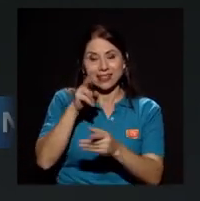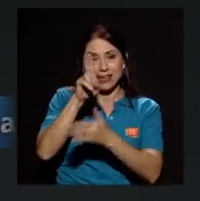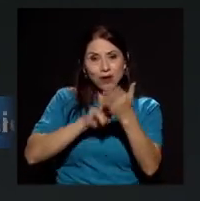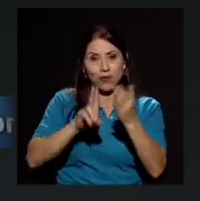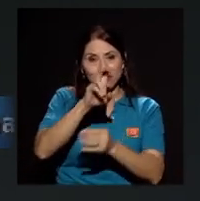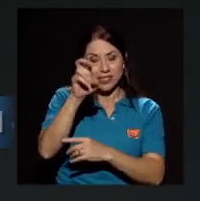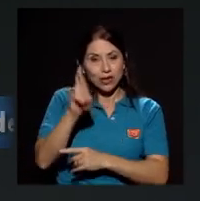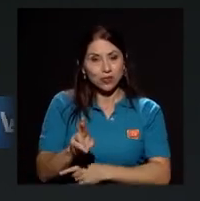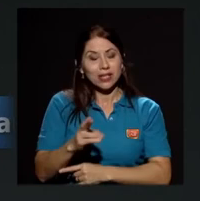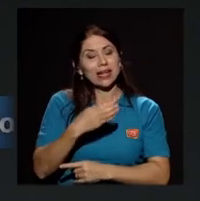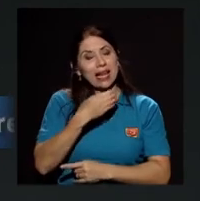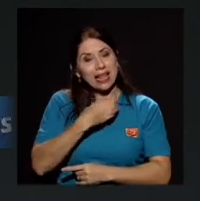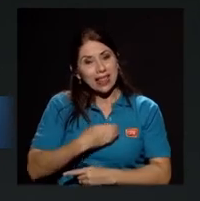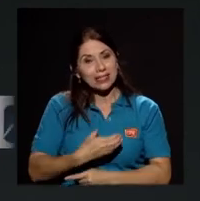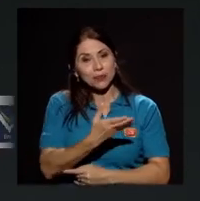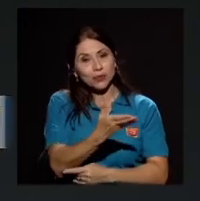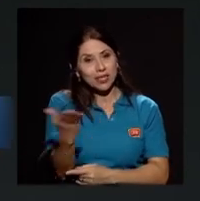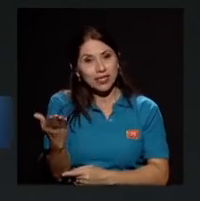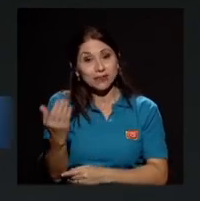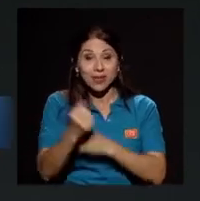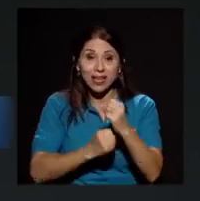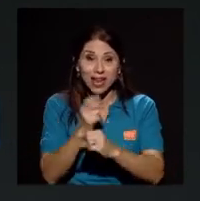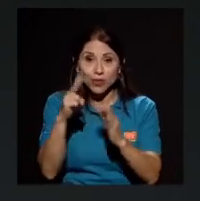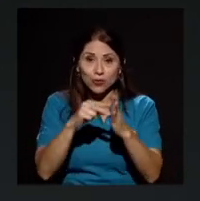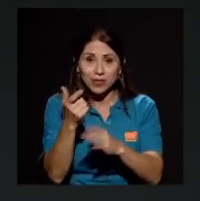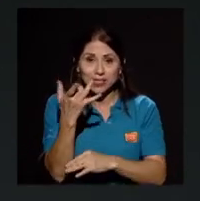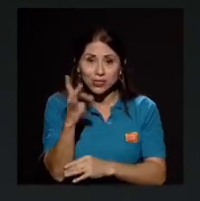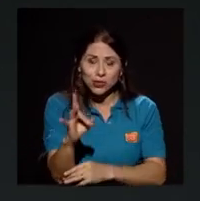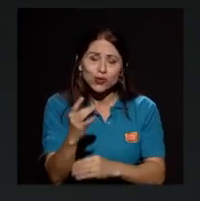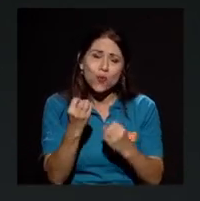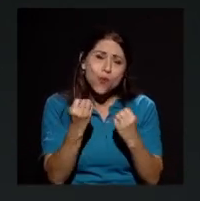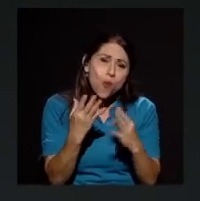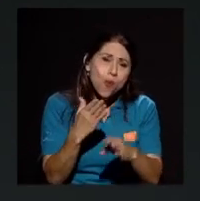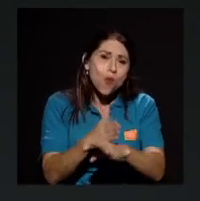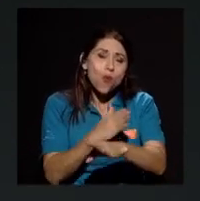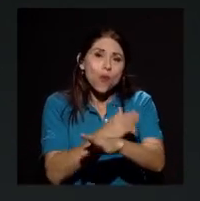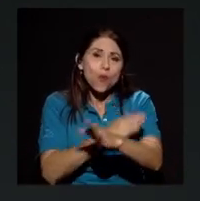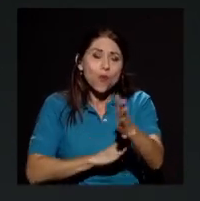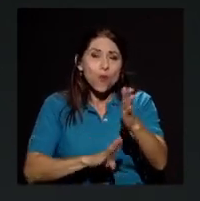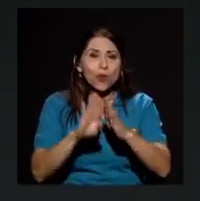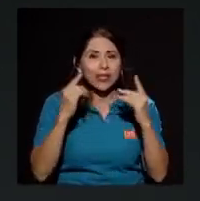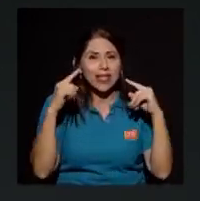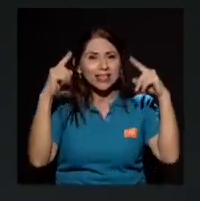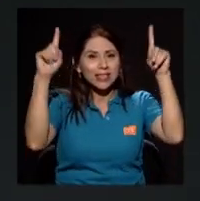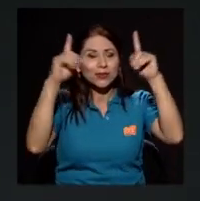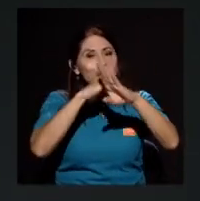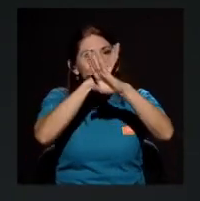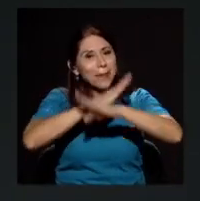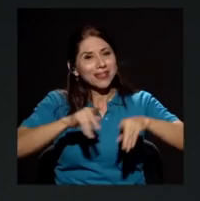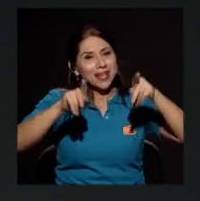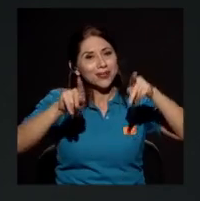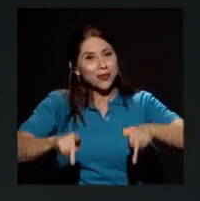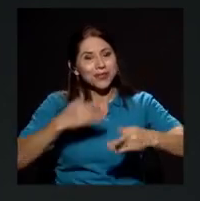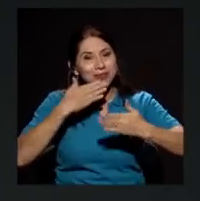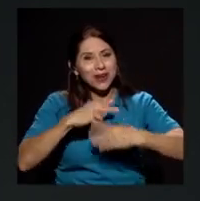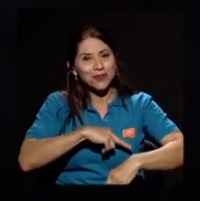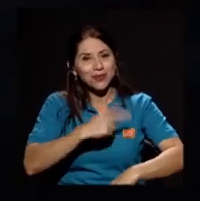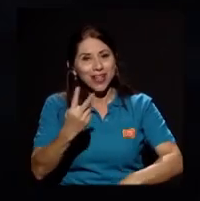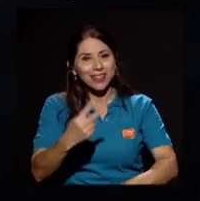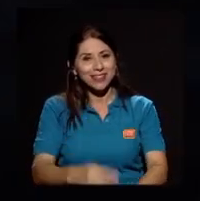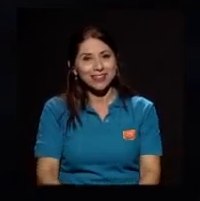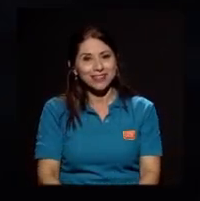y que 2018 venga lleno de prosperidad y éxitos paz a los hombres de buena voluntad